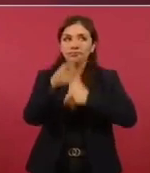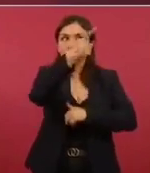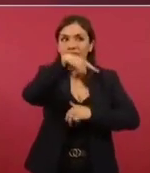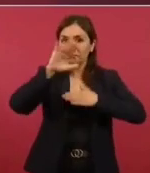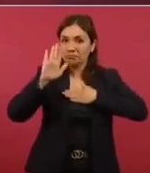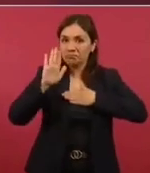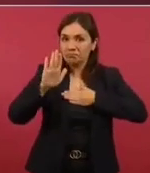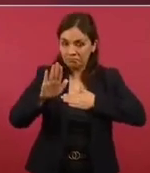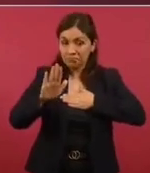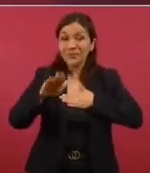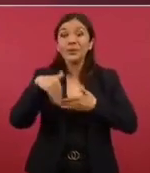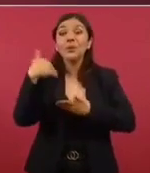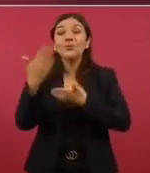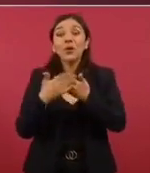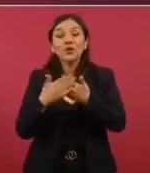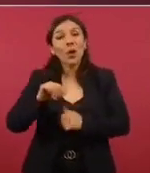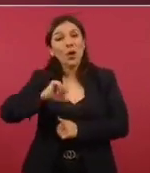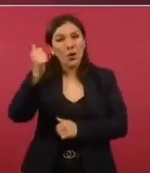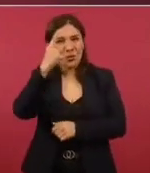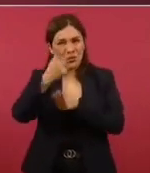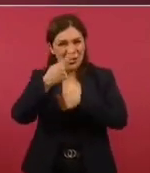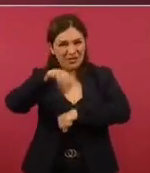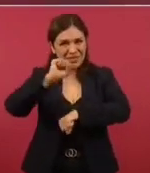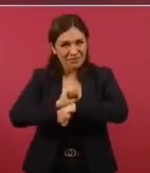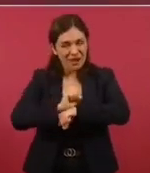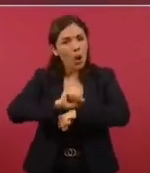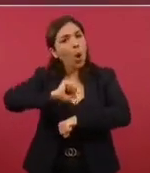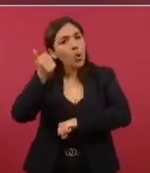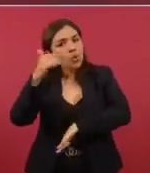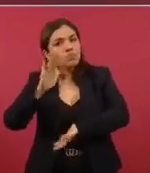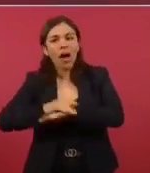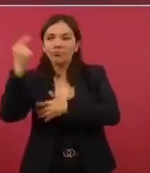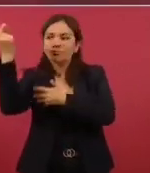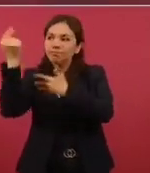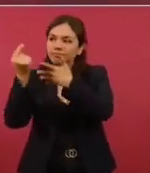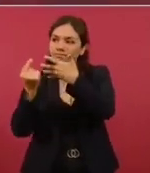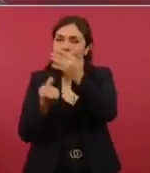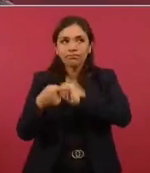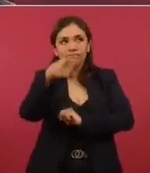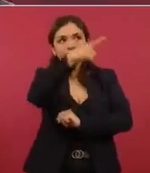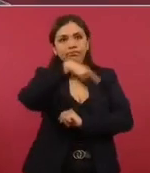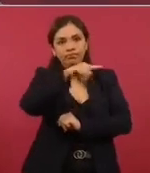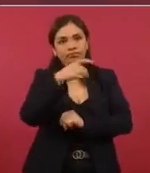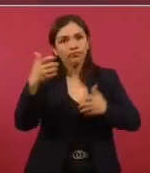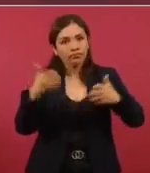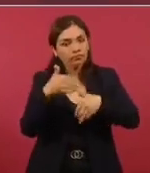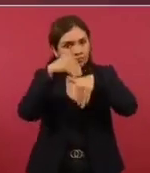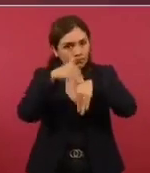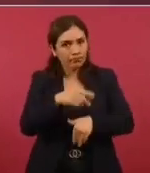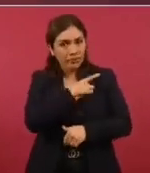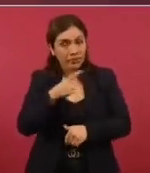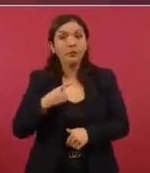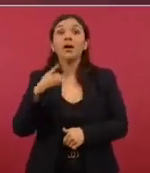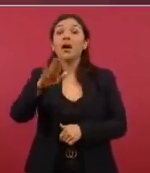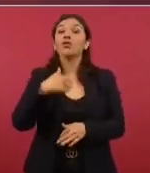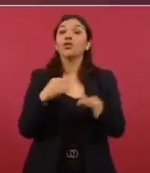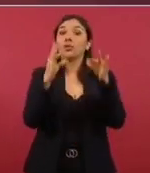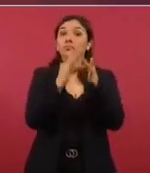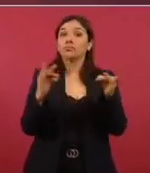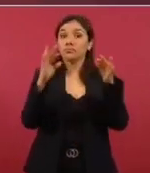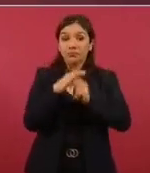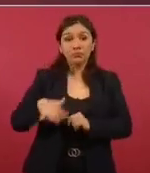la semana que viene otros compromisos. Informo al pueblo de México que